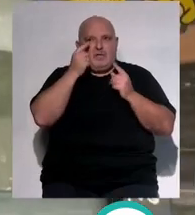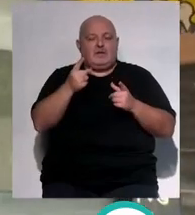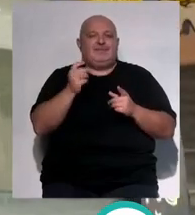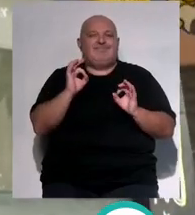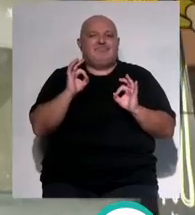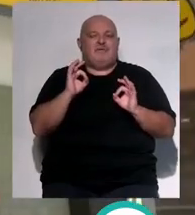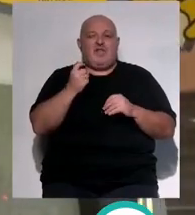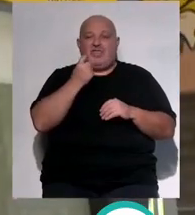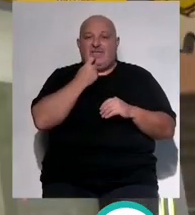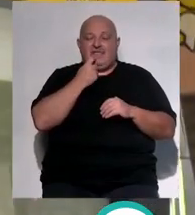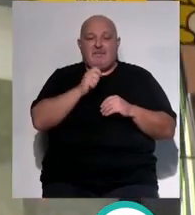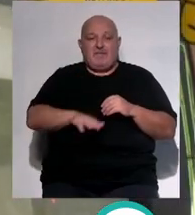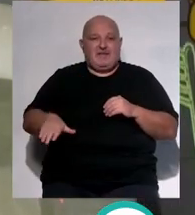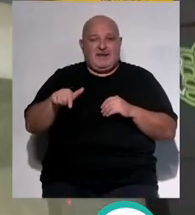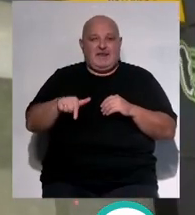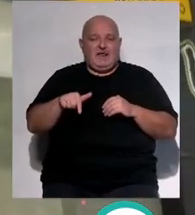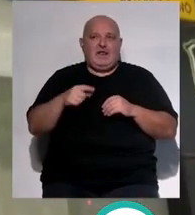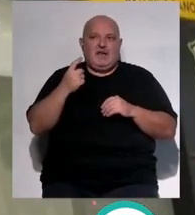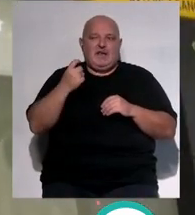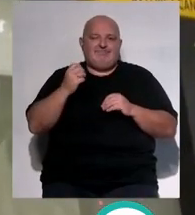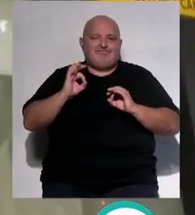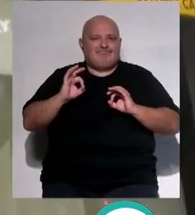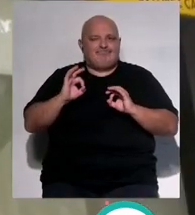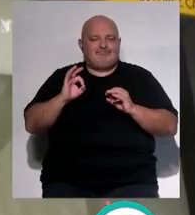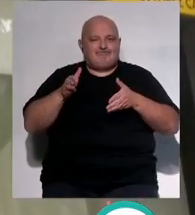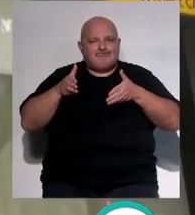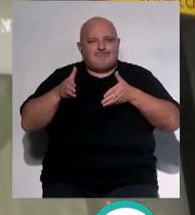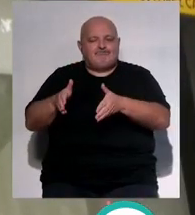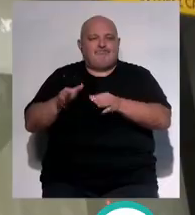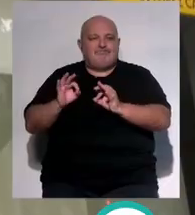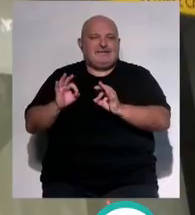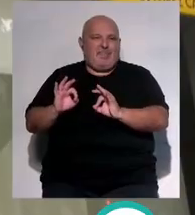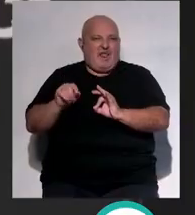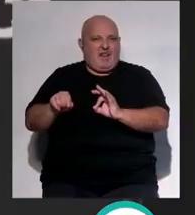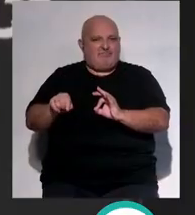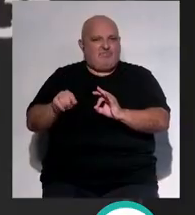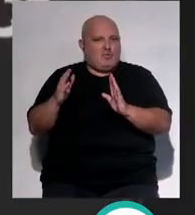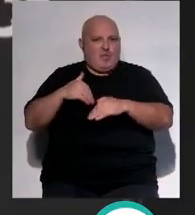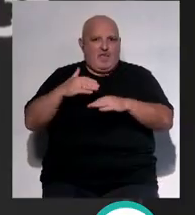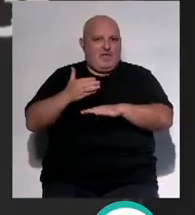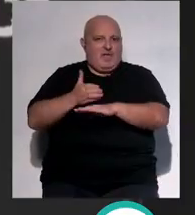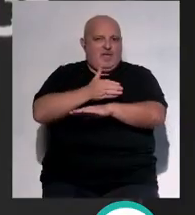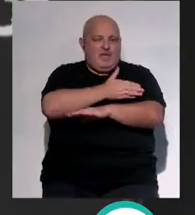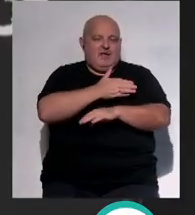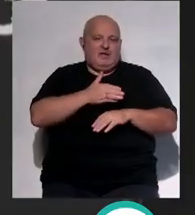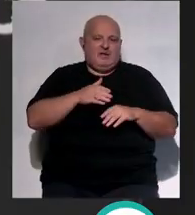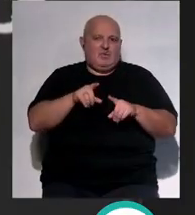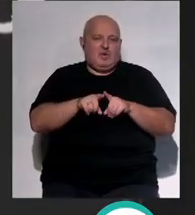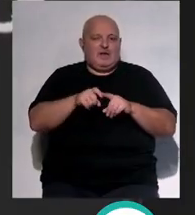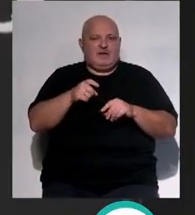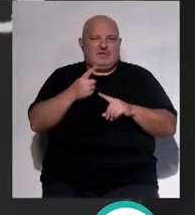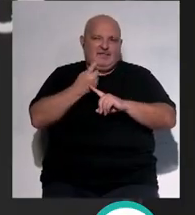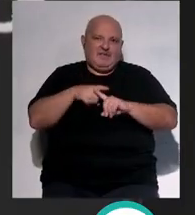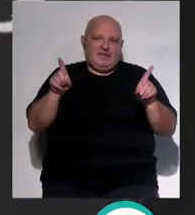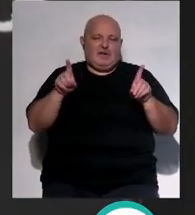que la odontología pediátrica requería de una atención muy particular que es un paciente muy